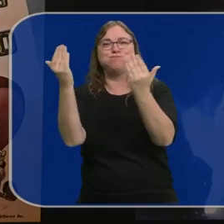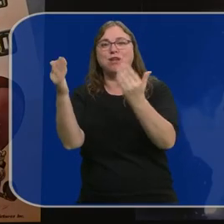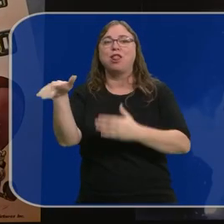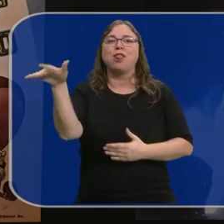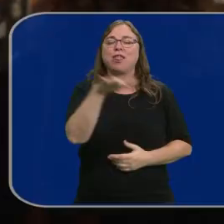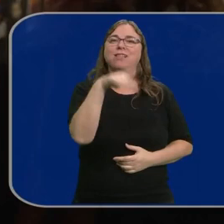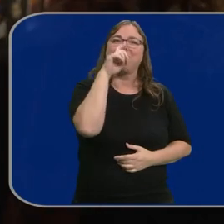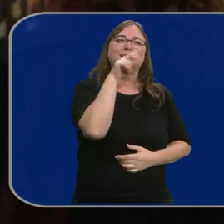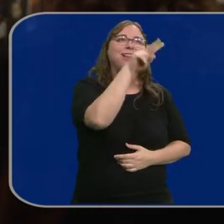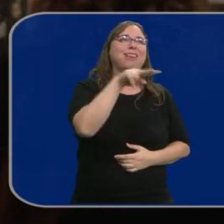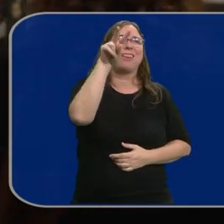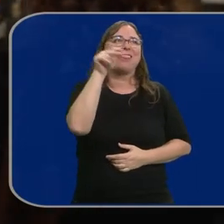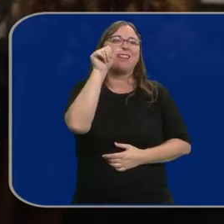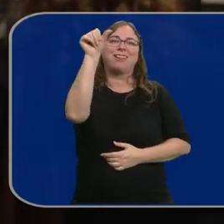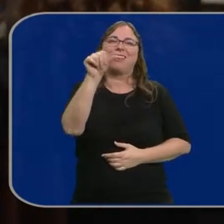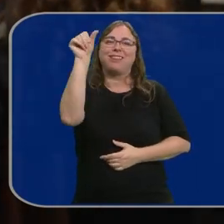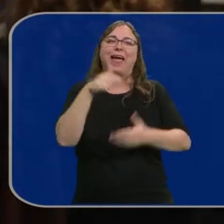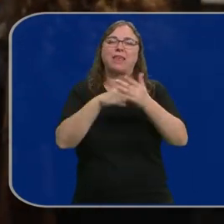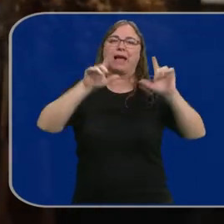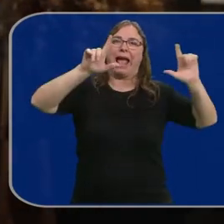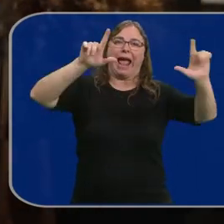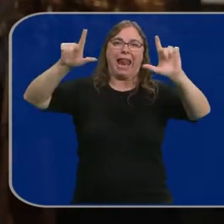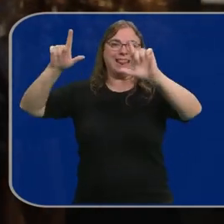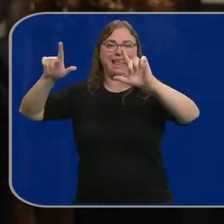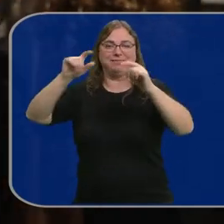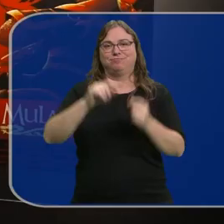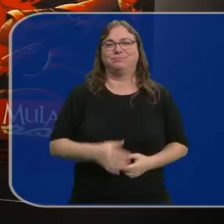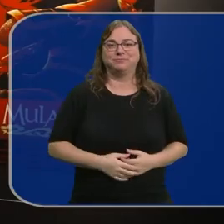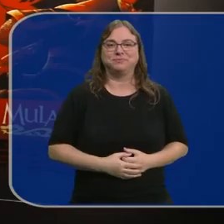en la que recorre sus títulos más famosos a través de carteles de cine.